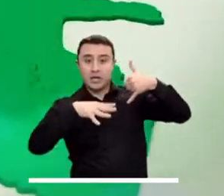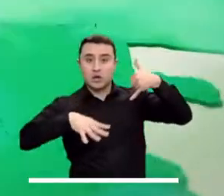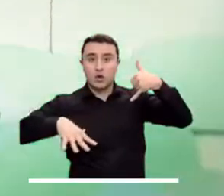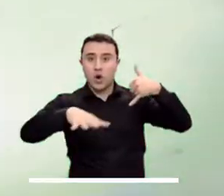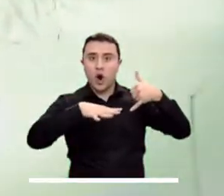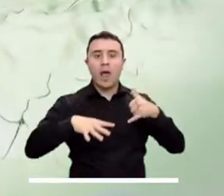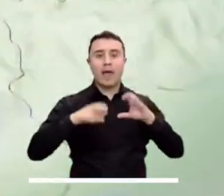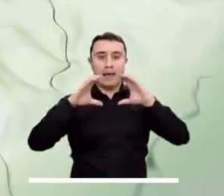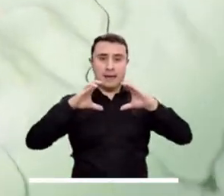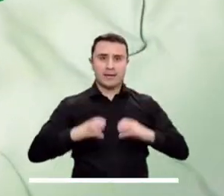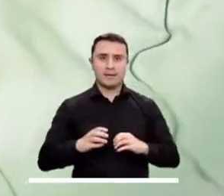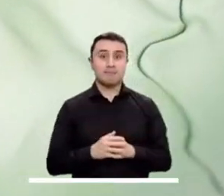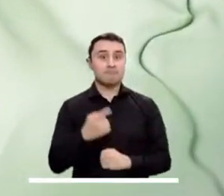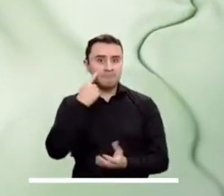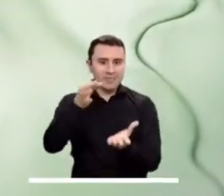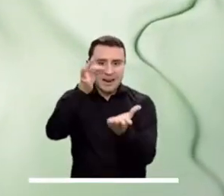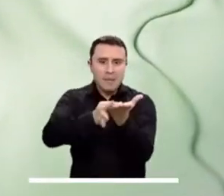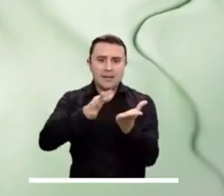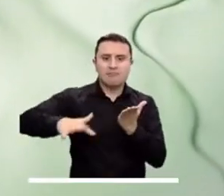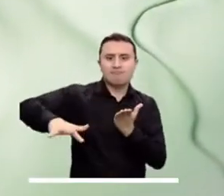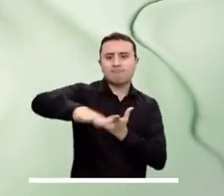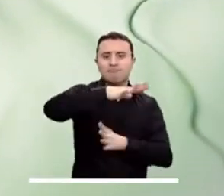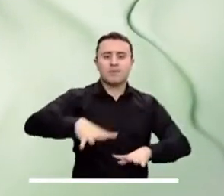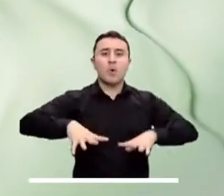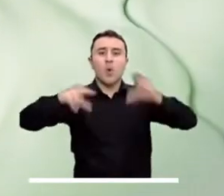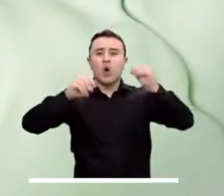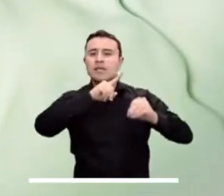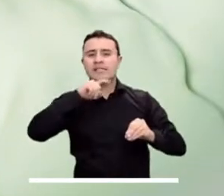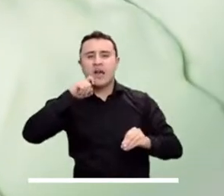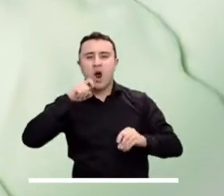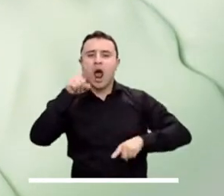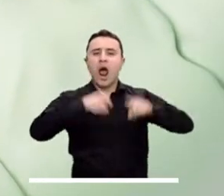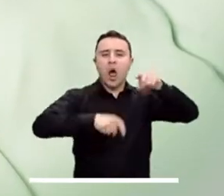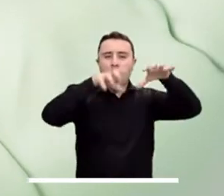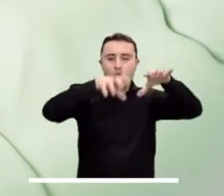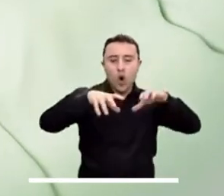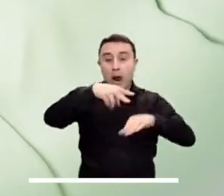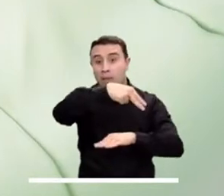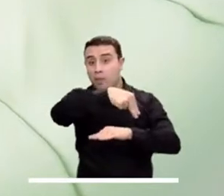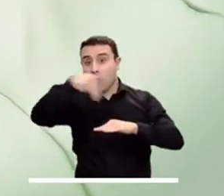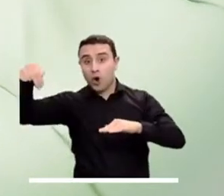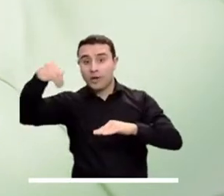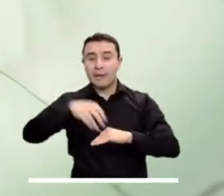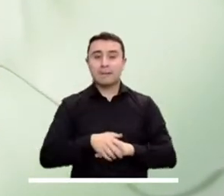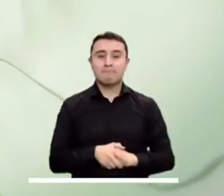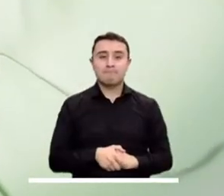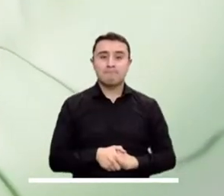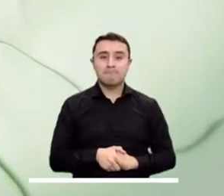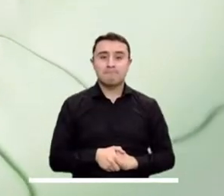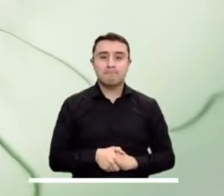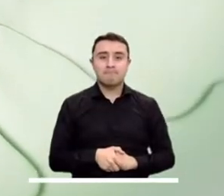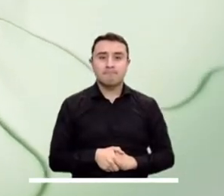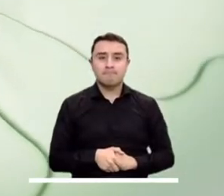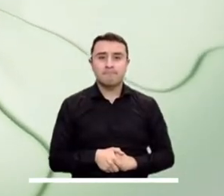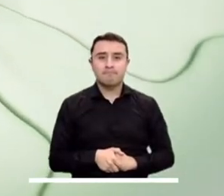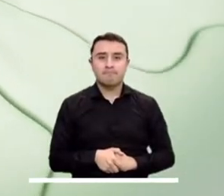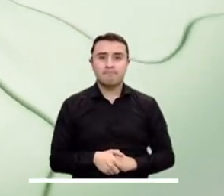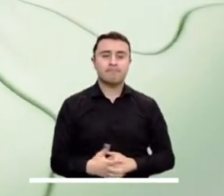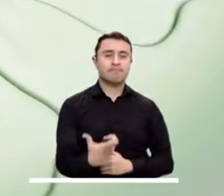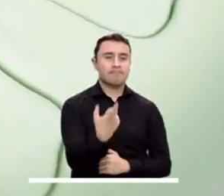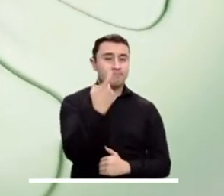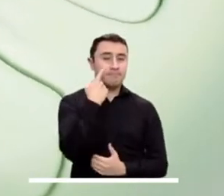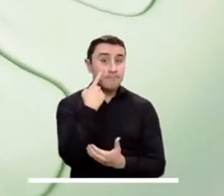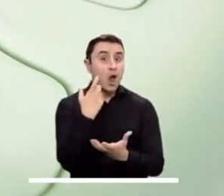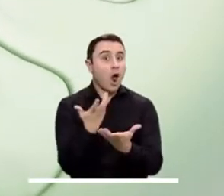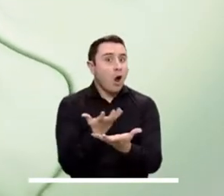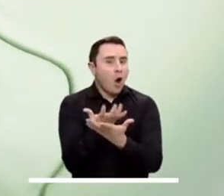Utumayo, Amazonas y Caquetá. Finalmente en la capital se advierte tiempo seco aunque no se descartan algunas lloviznas en el norte de la ciudad.